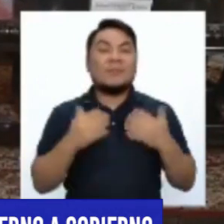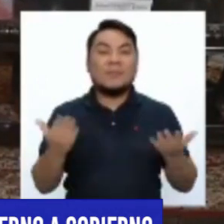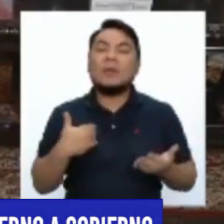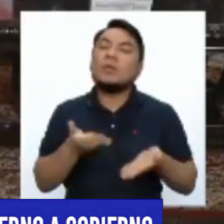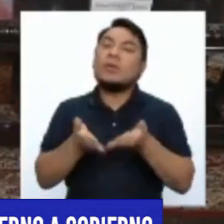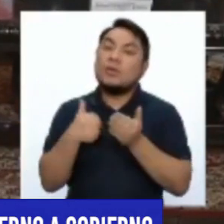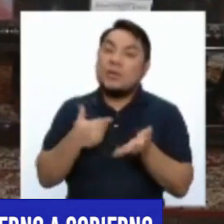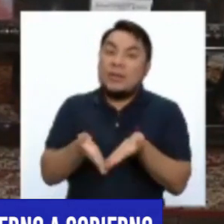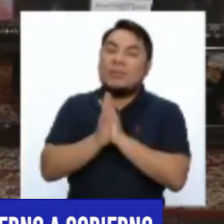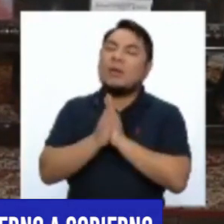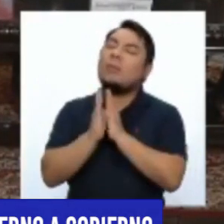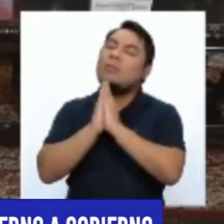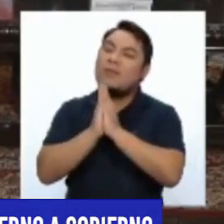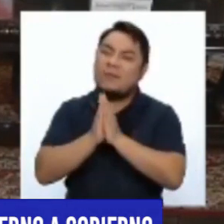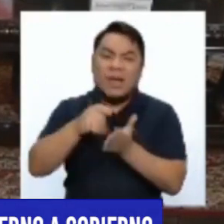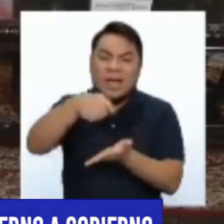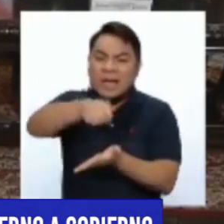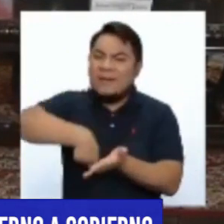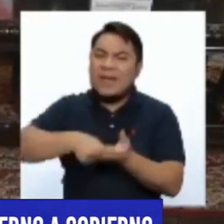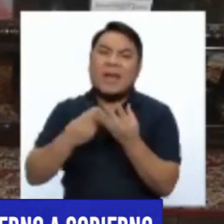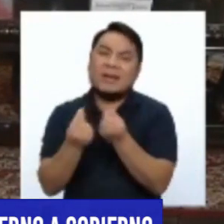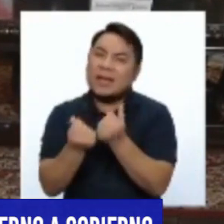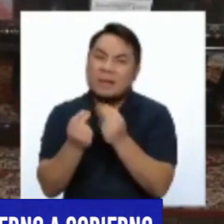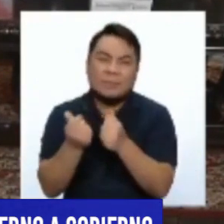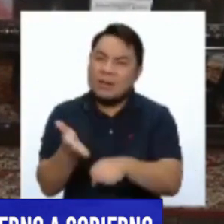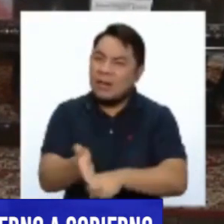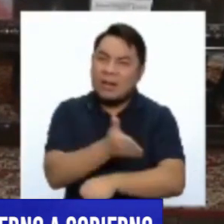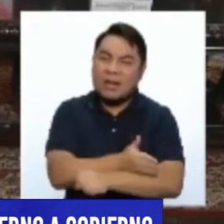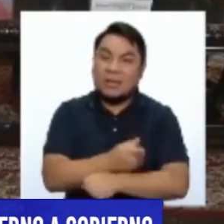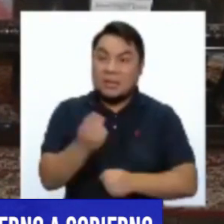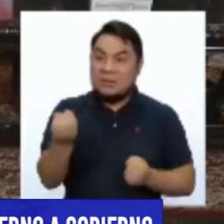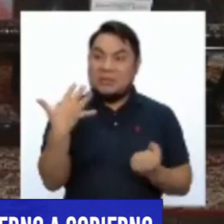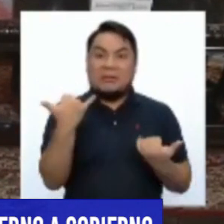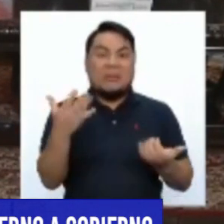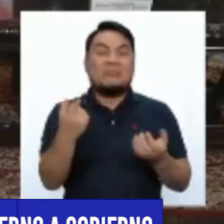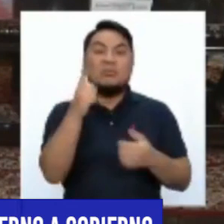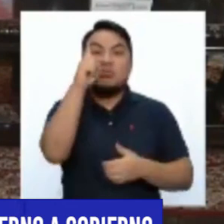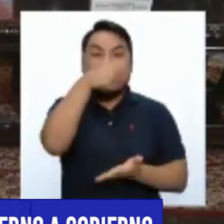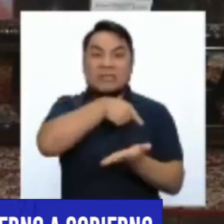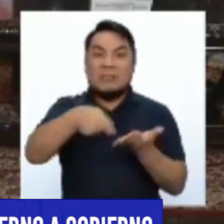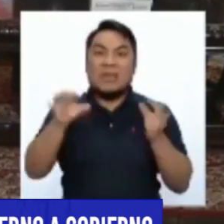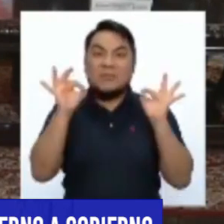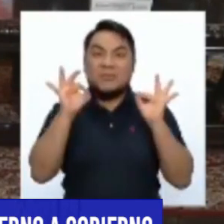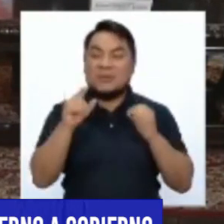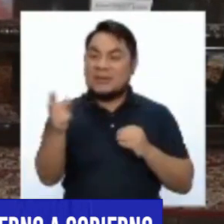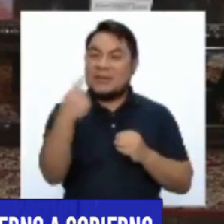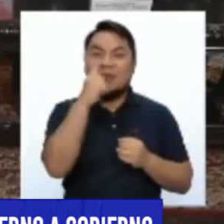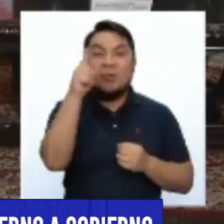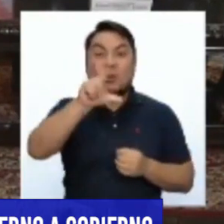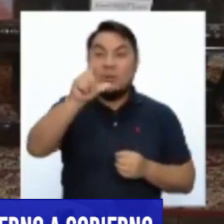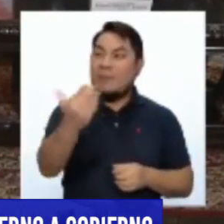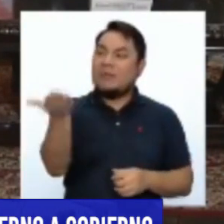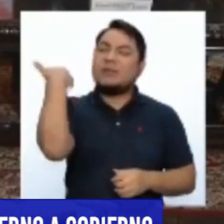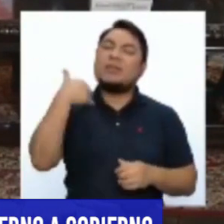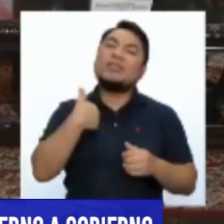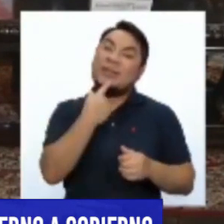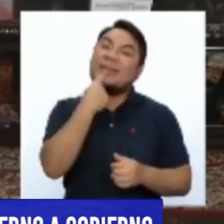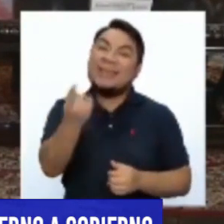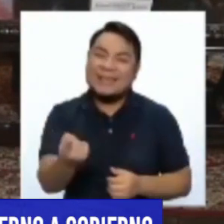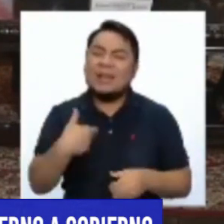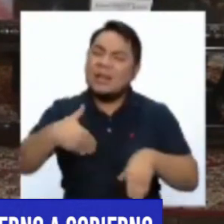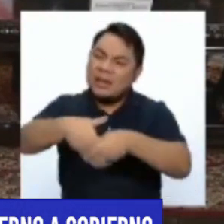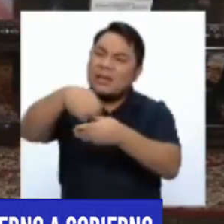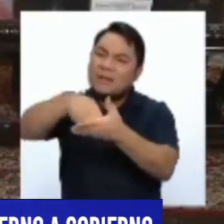semana la suspensión del contrato y cumpliendo el plazo hoy a una semana exacta del lunes pasado, somos